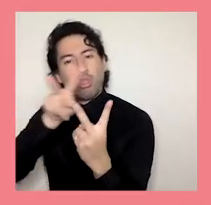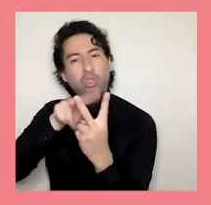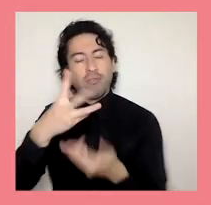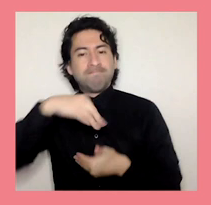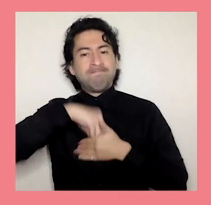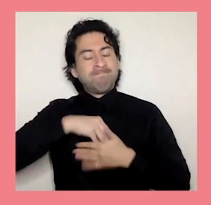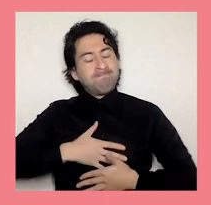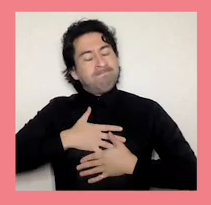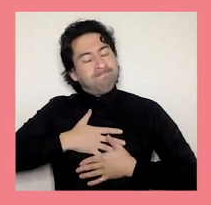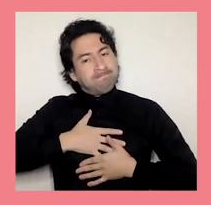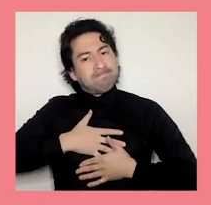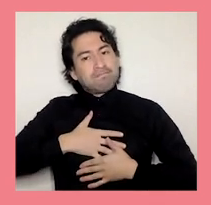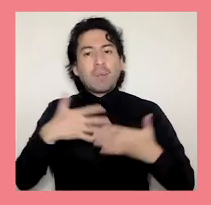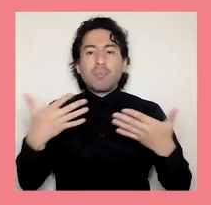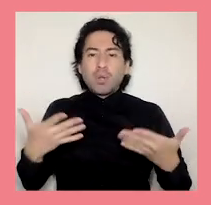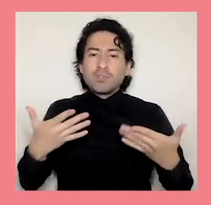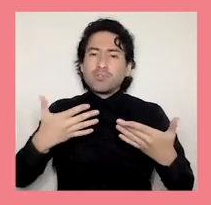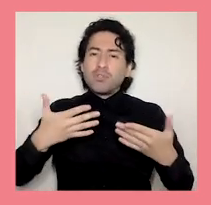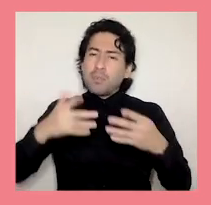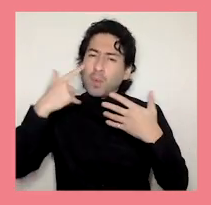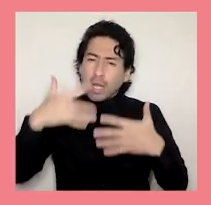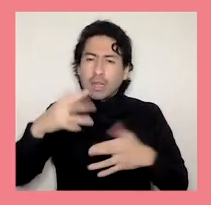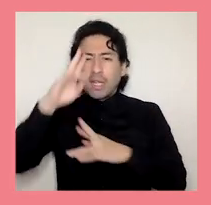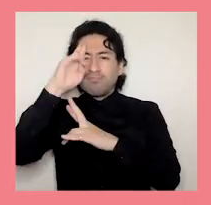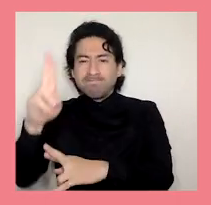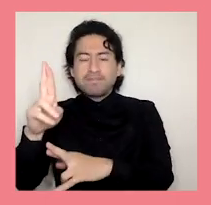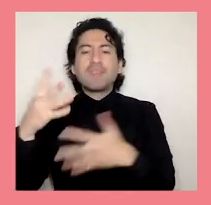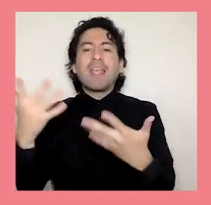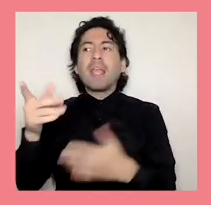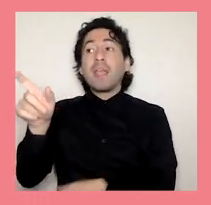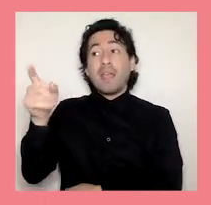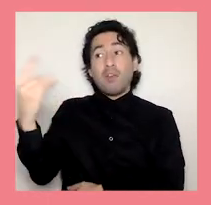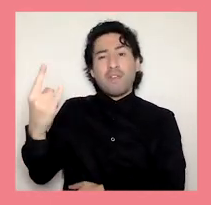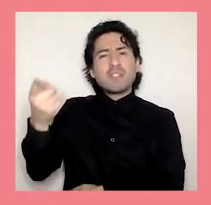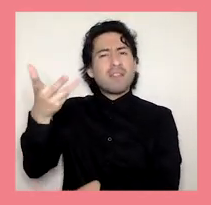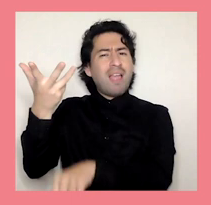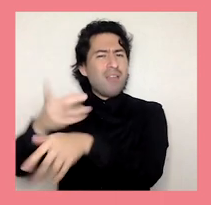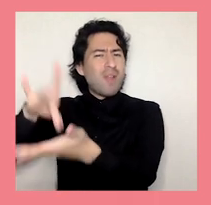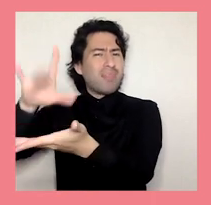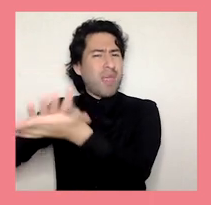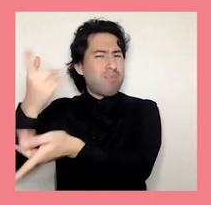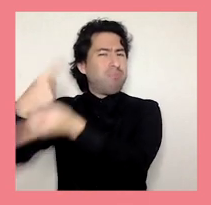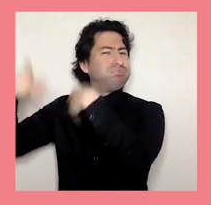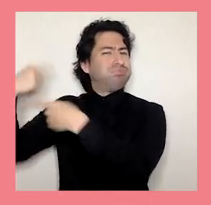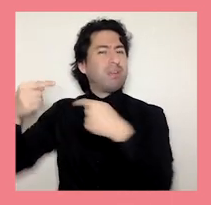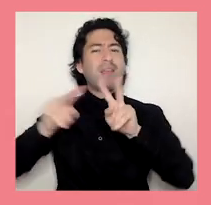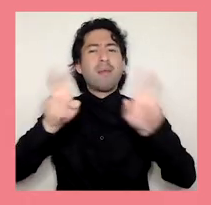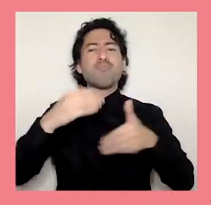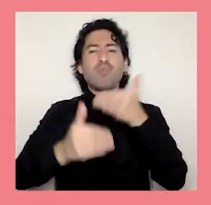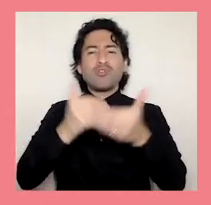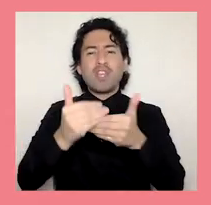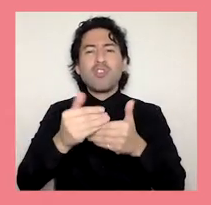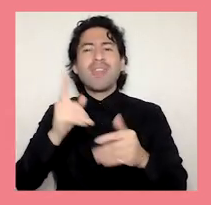deuda histórica en el proceso de jerarquización académica. Proceso que recordemos está regulado por el Estatuto del